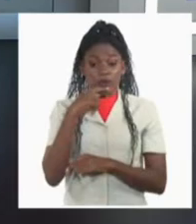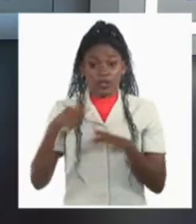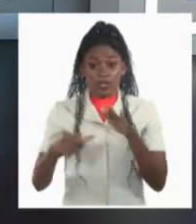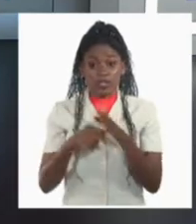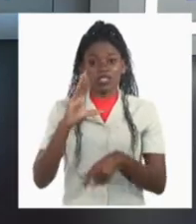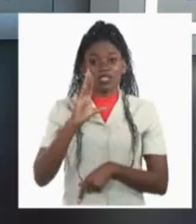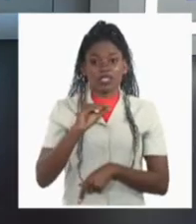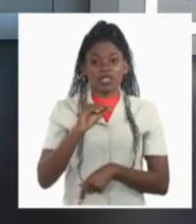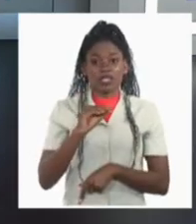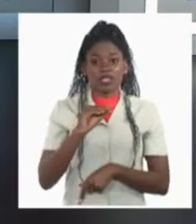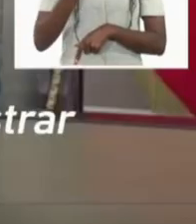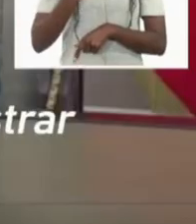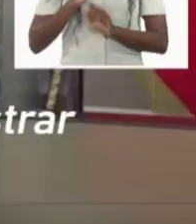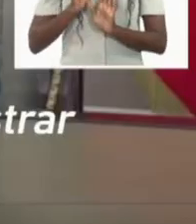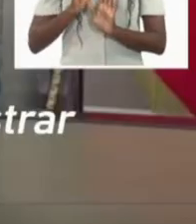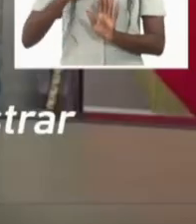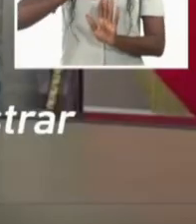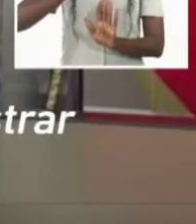cautela.